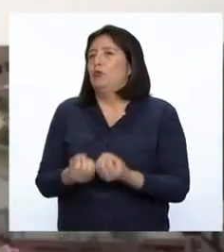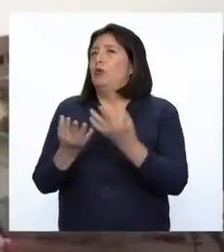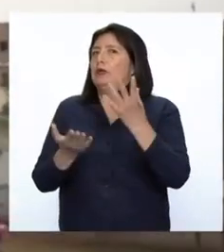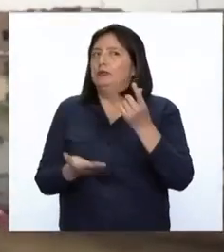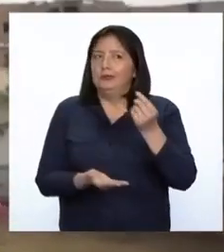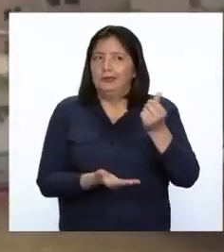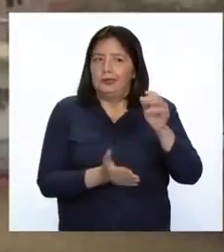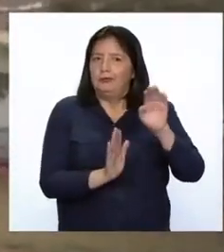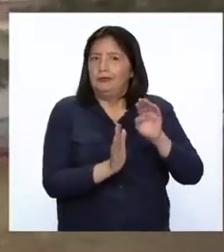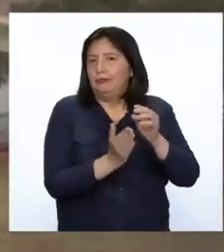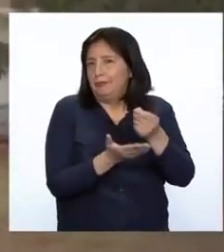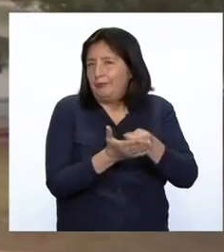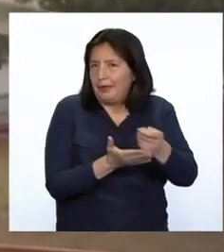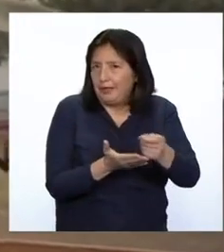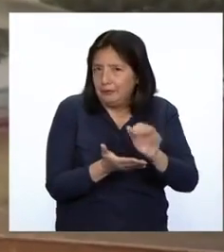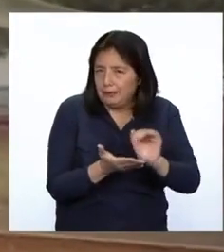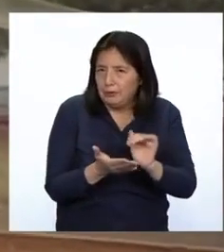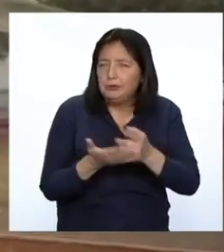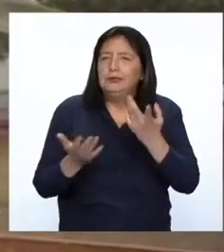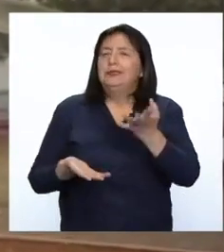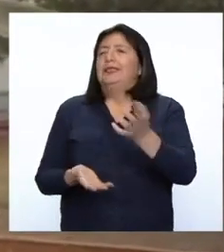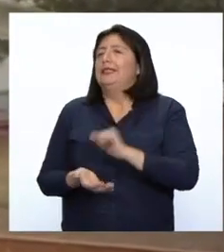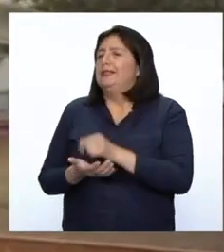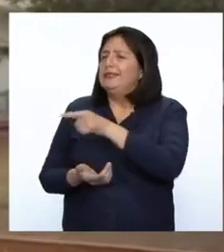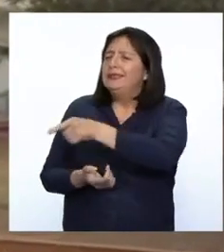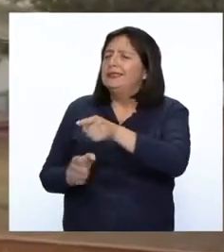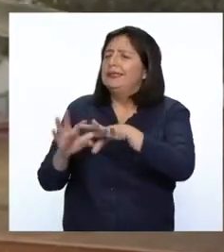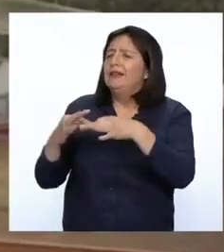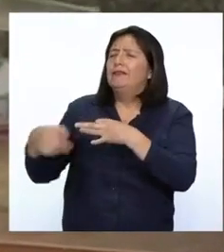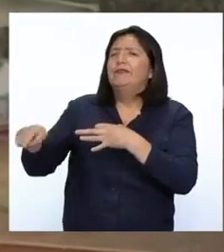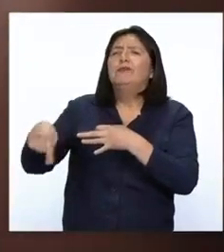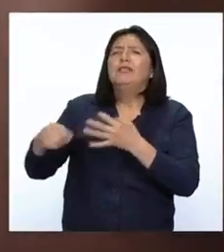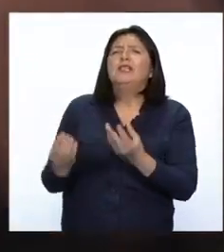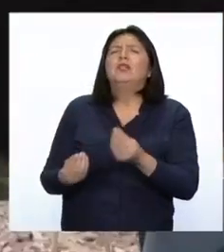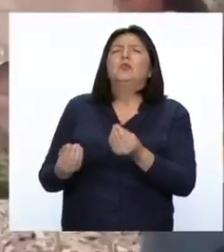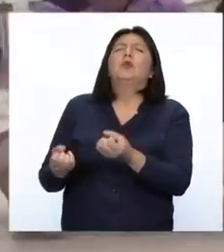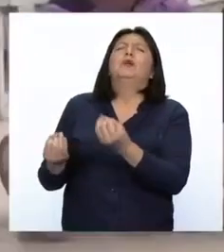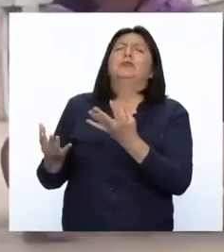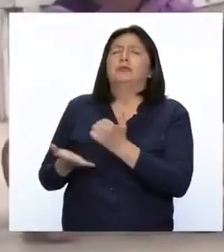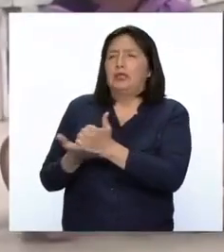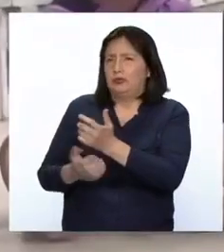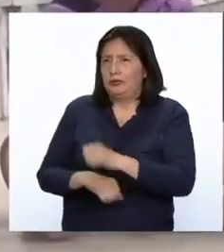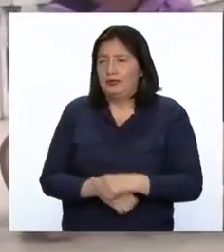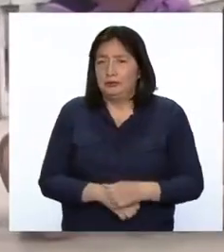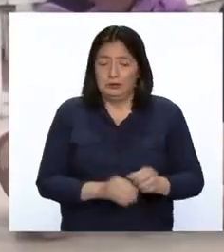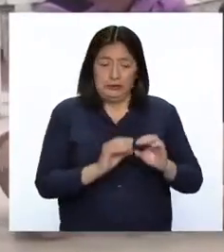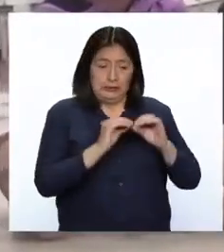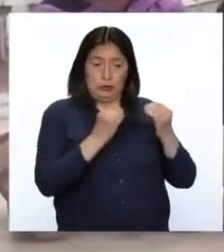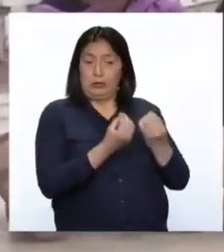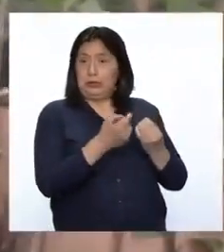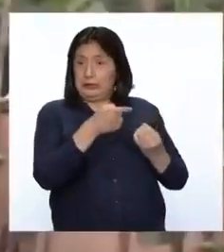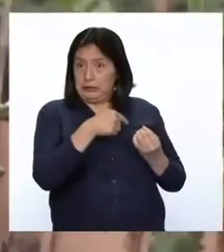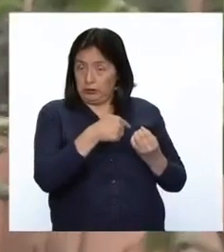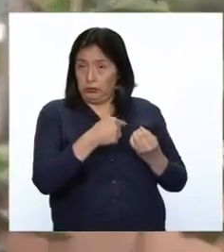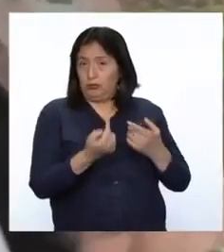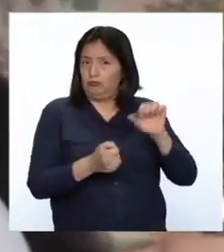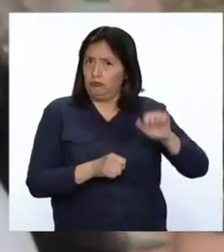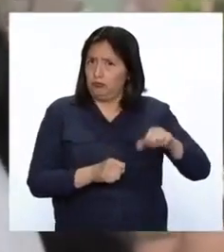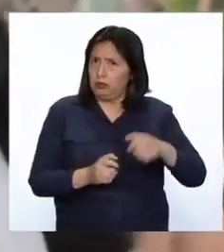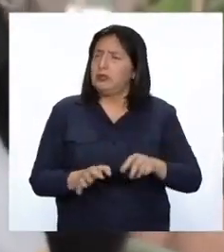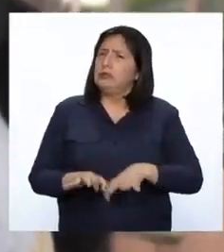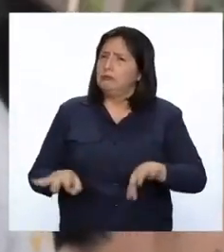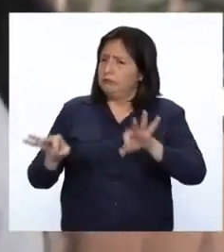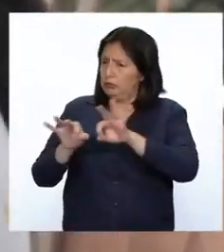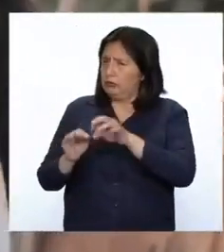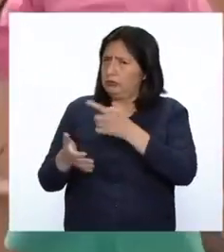ahorro también se podría hacer? ¿Y el impacto que podríamos tener en esa familia económicamente? Nutrieducate es importante que